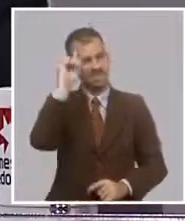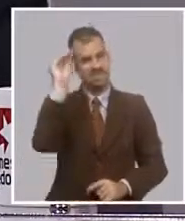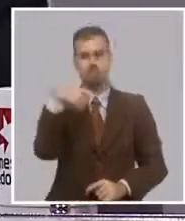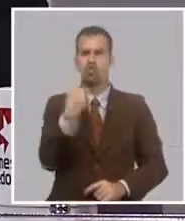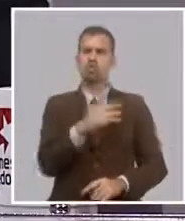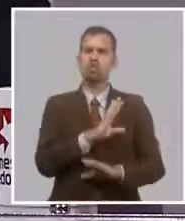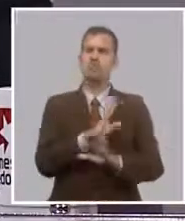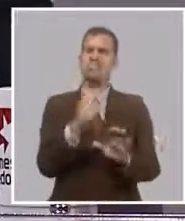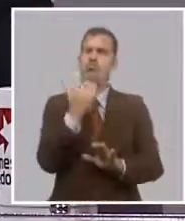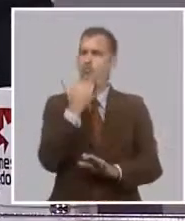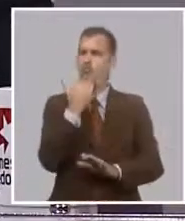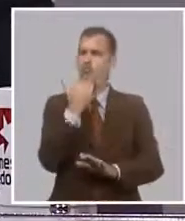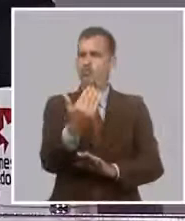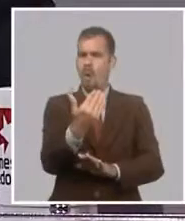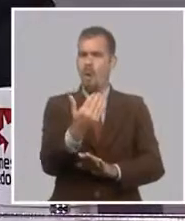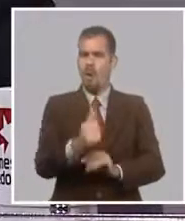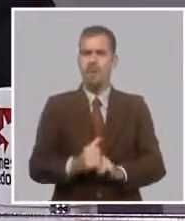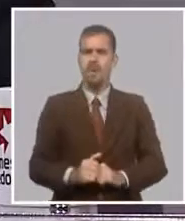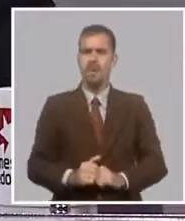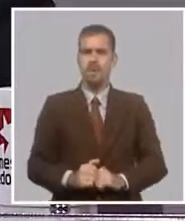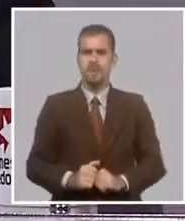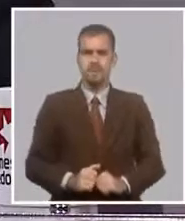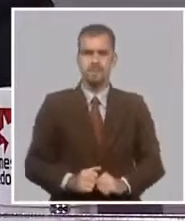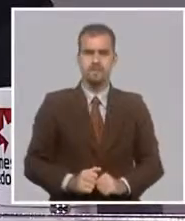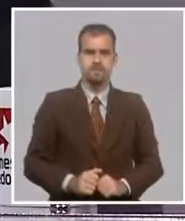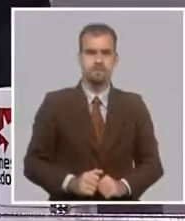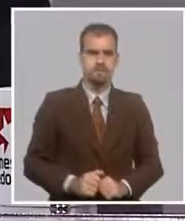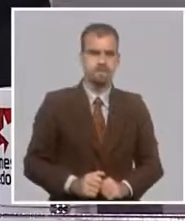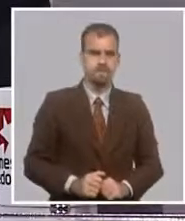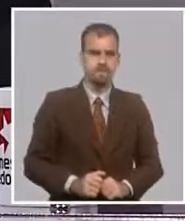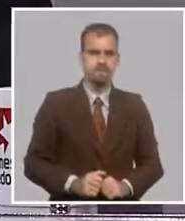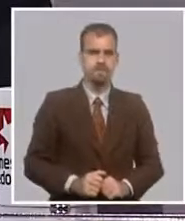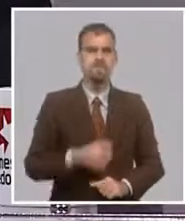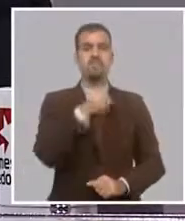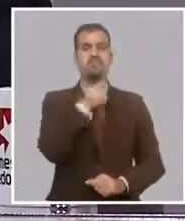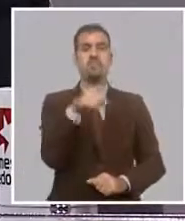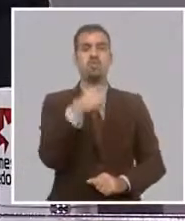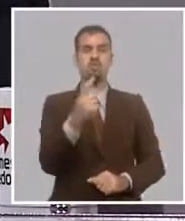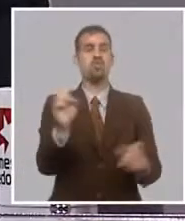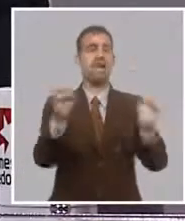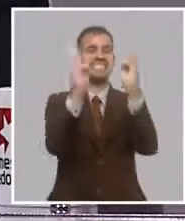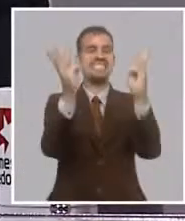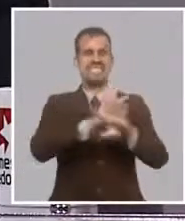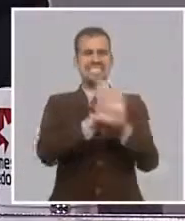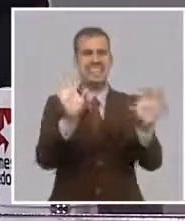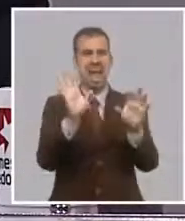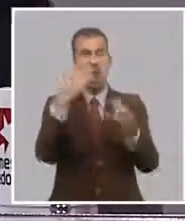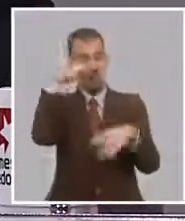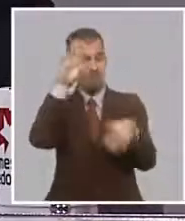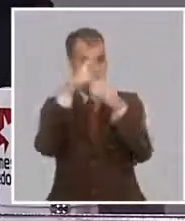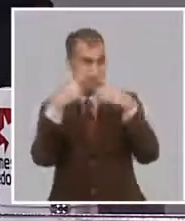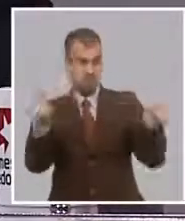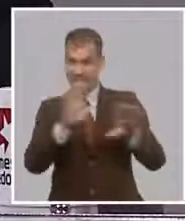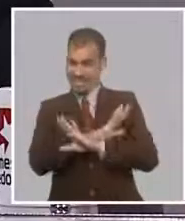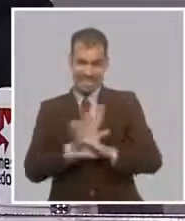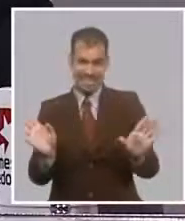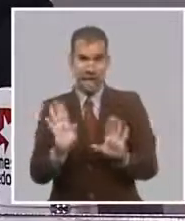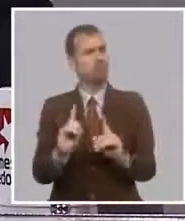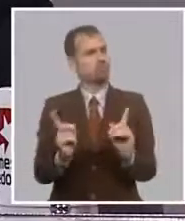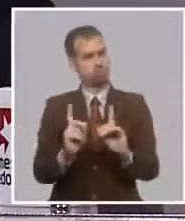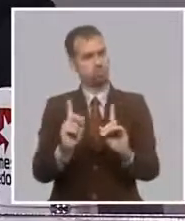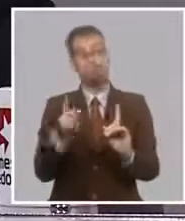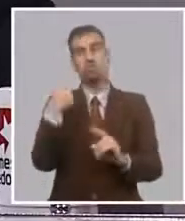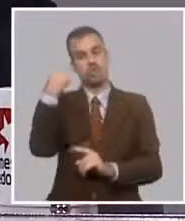idóneas para ir poniendo la banca electrónica en todos los lugares. También los bancos están